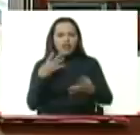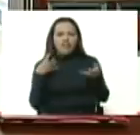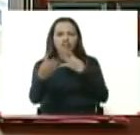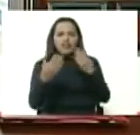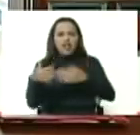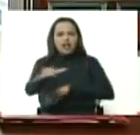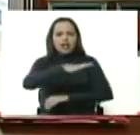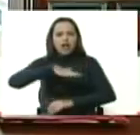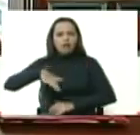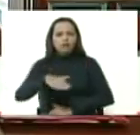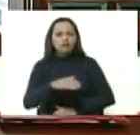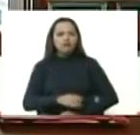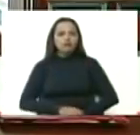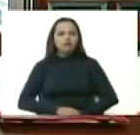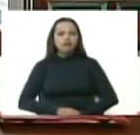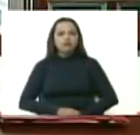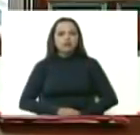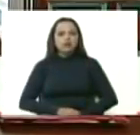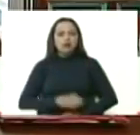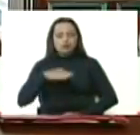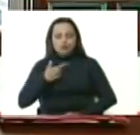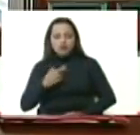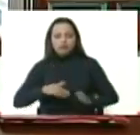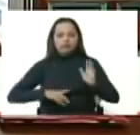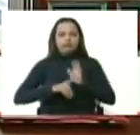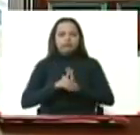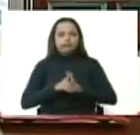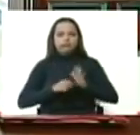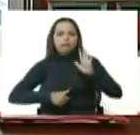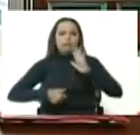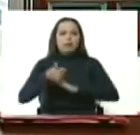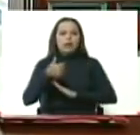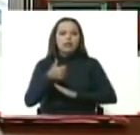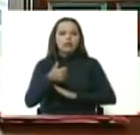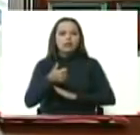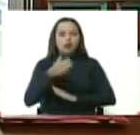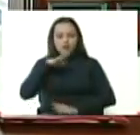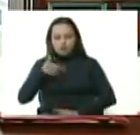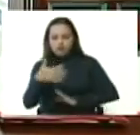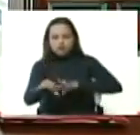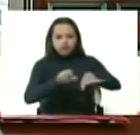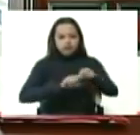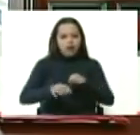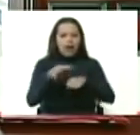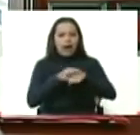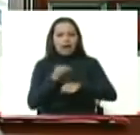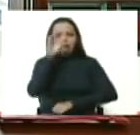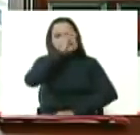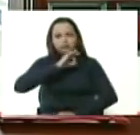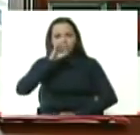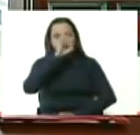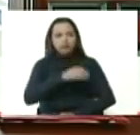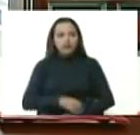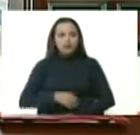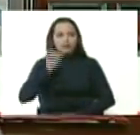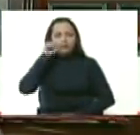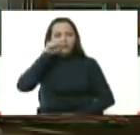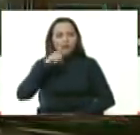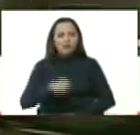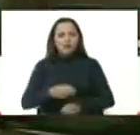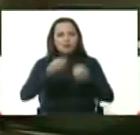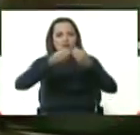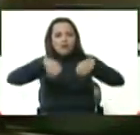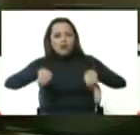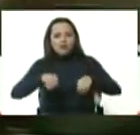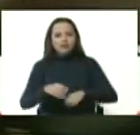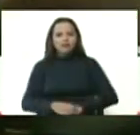campo soberano elevamos el acceso del pueblo a la carne al cerdo al pollo al huevo